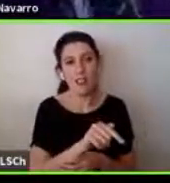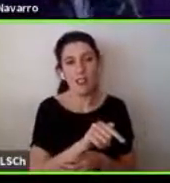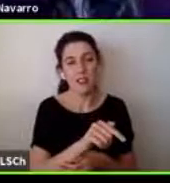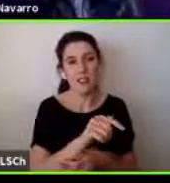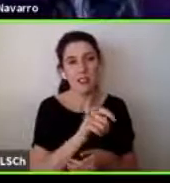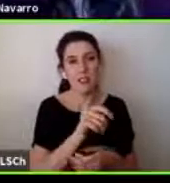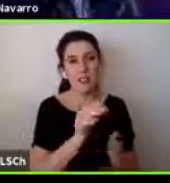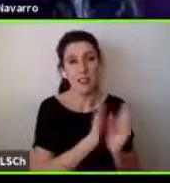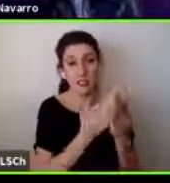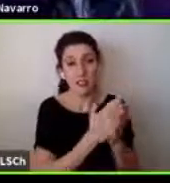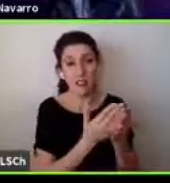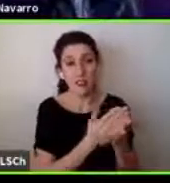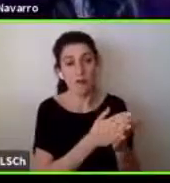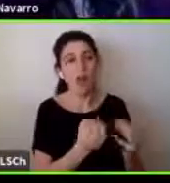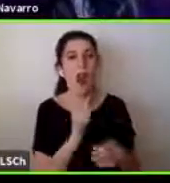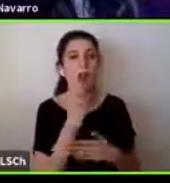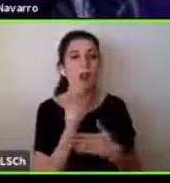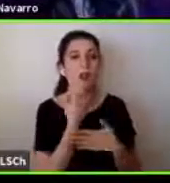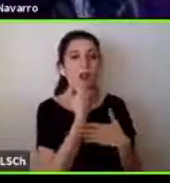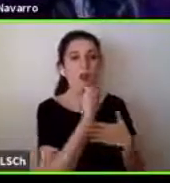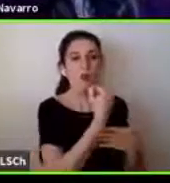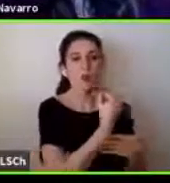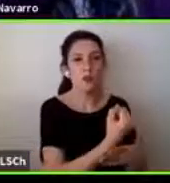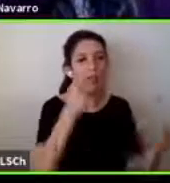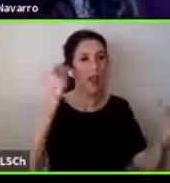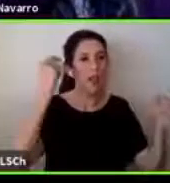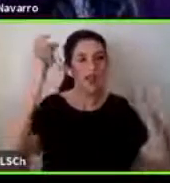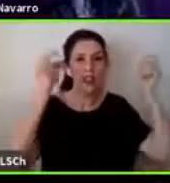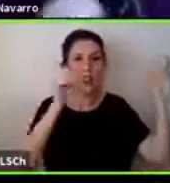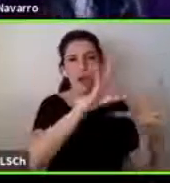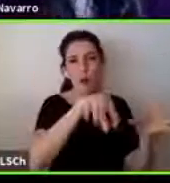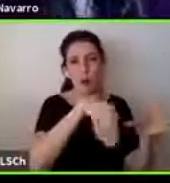más ideas acerca de cómo generar una mejor inclusión